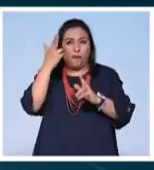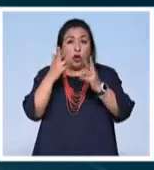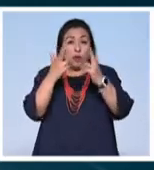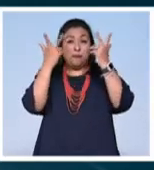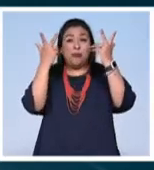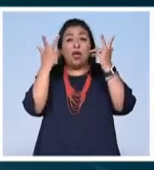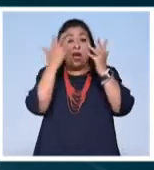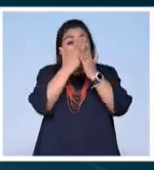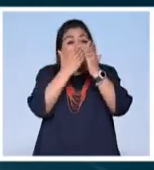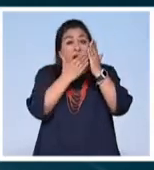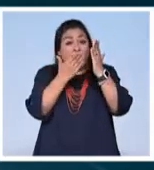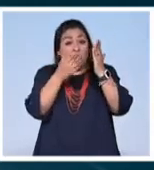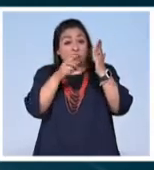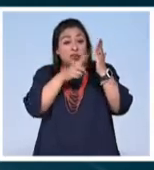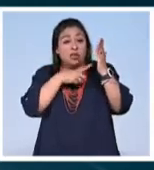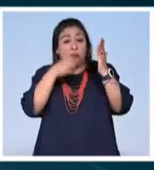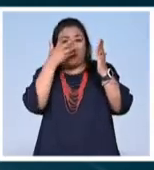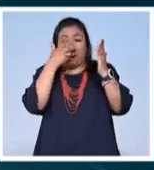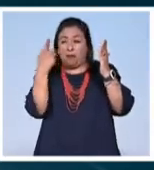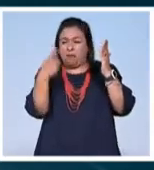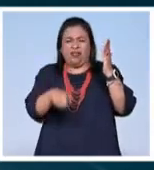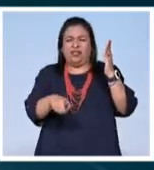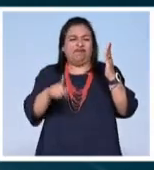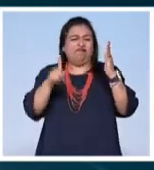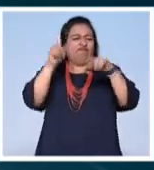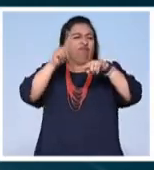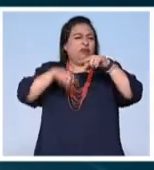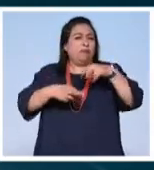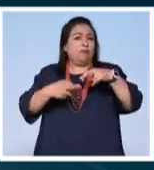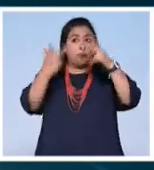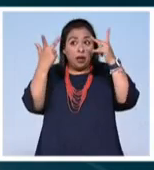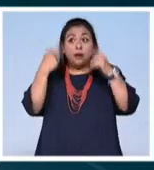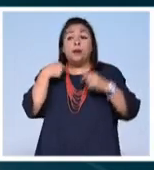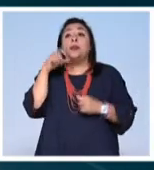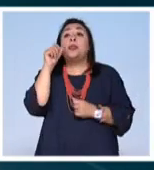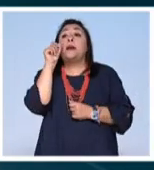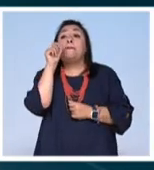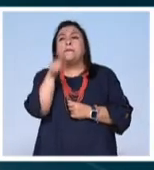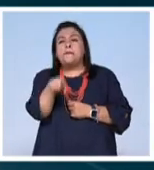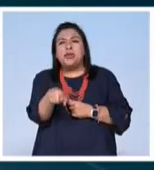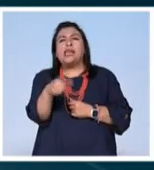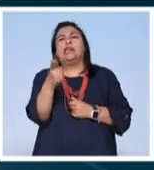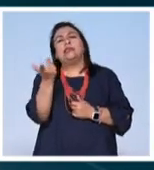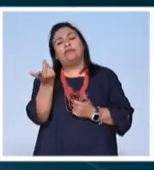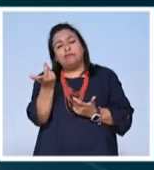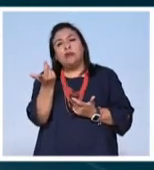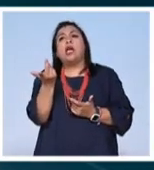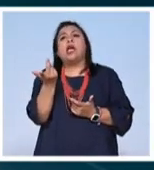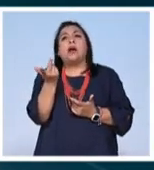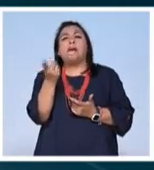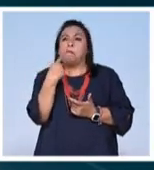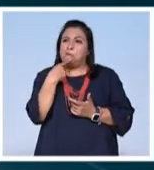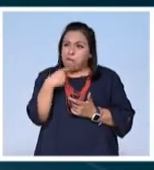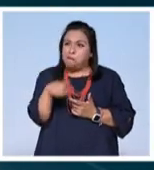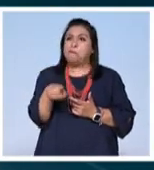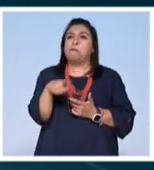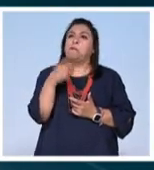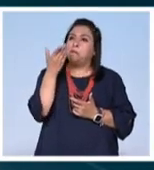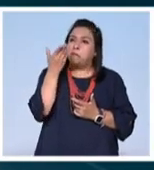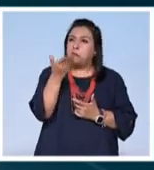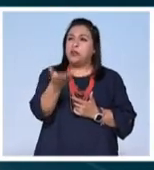de belleza que les ha sido impuesto y también en cierto sentido reclamando